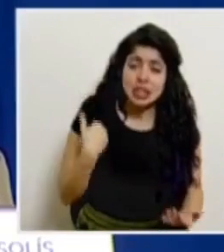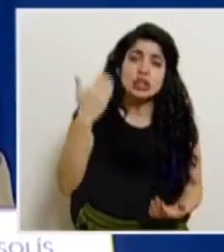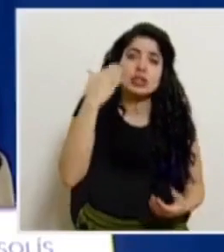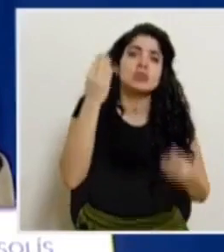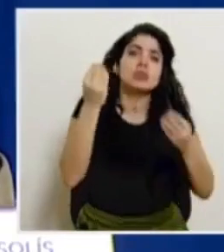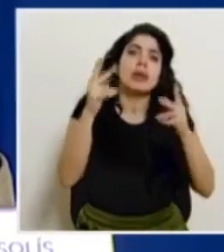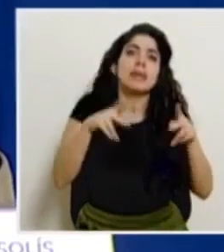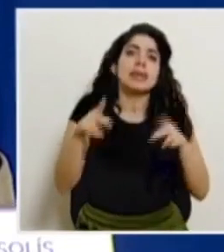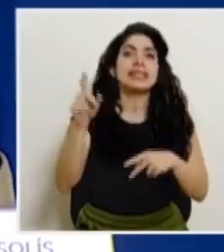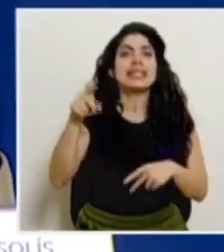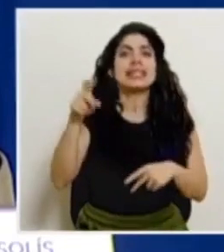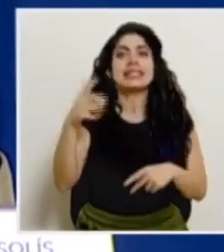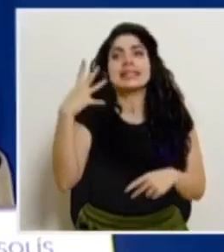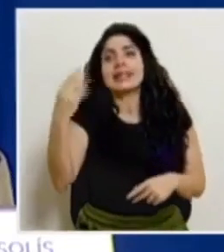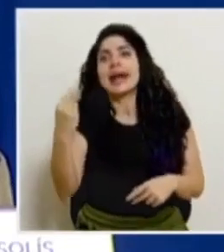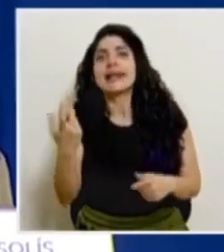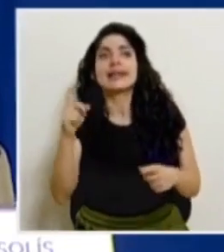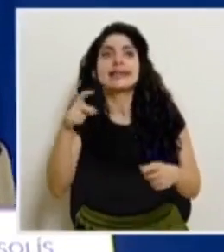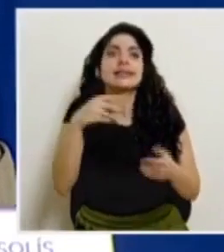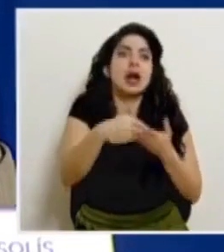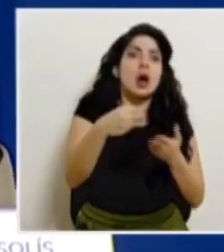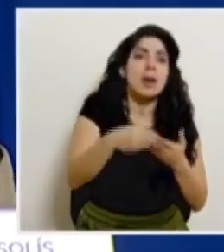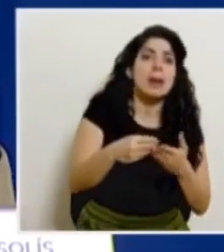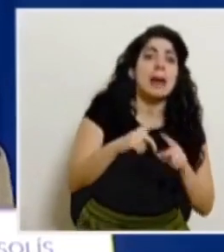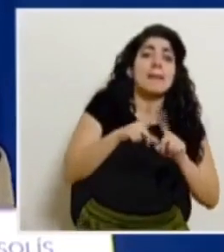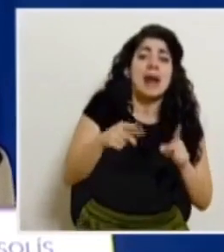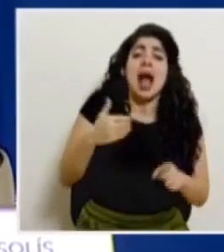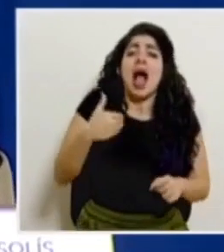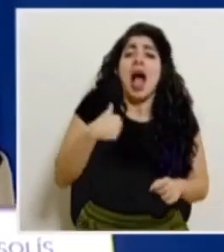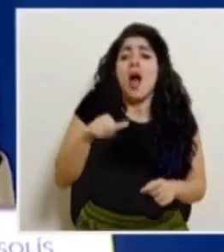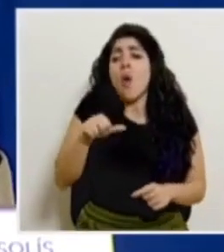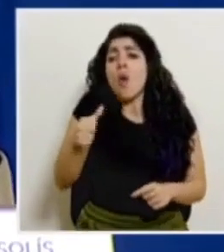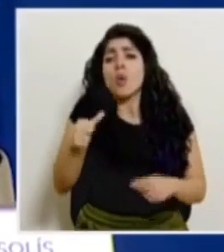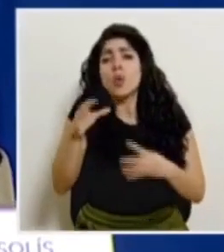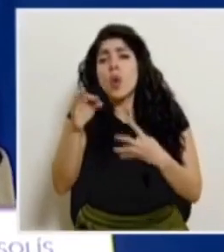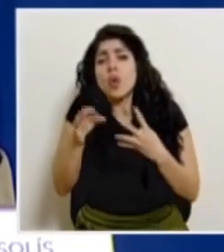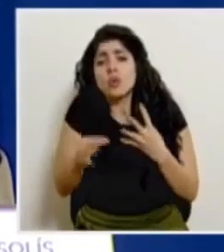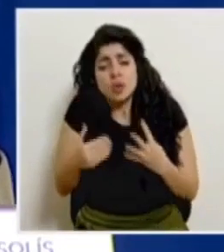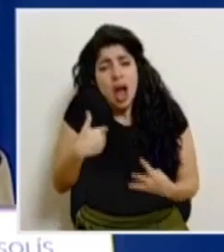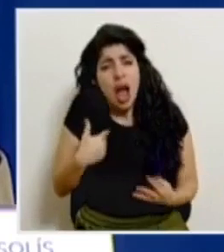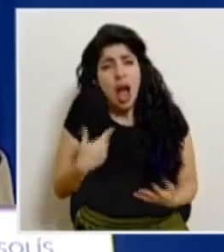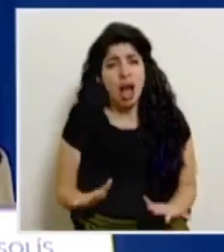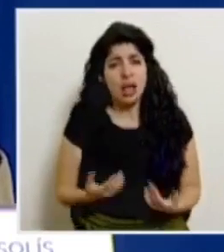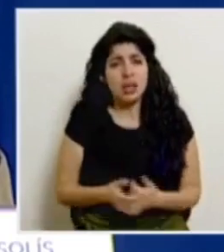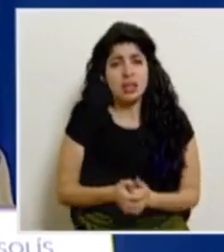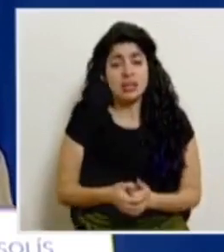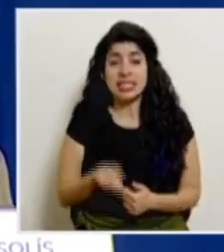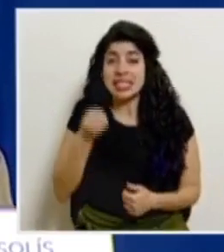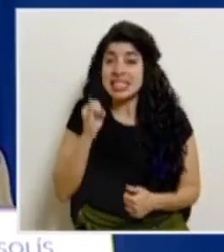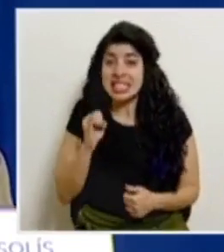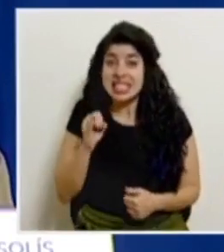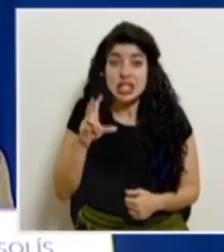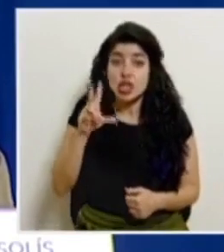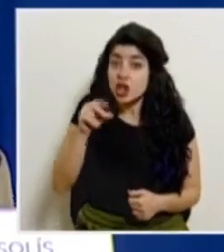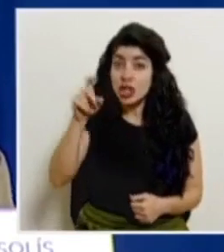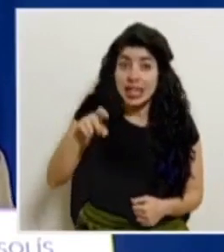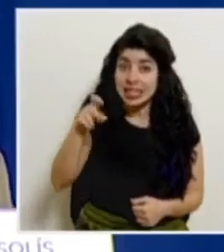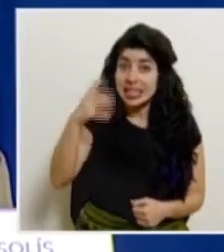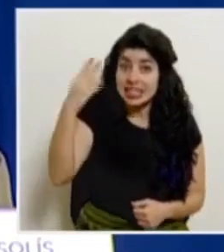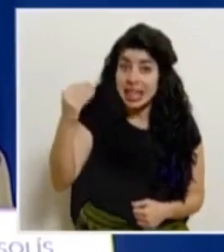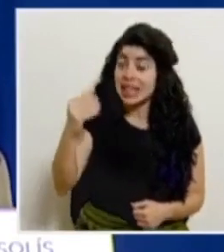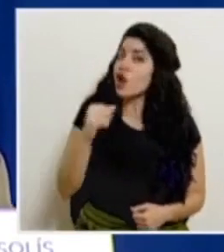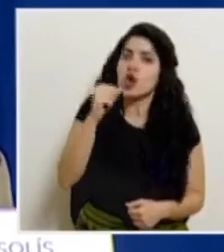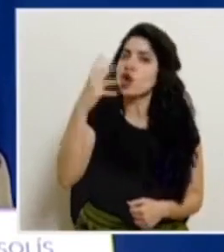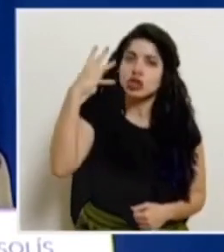muchas personas requieren que salgamos que consumamos pero existen formas alternativas de hacerlo si no necesitamos salir no